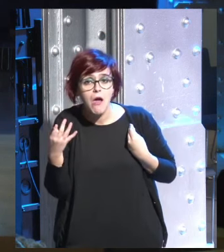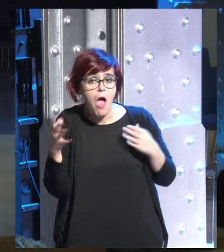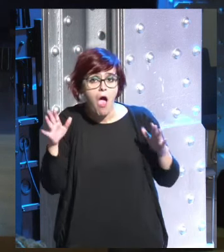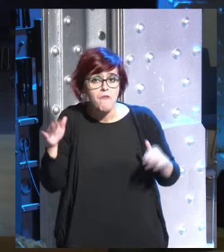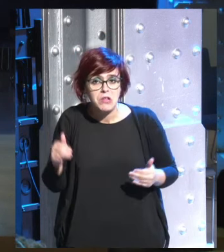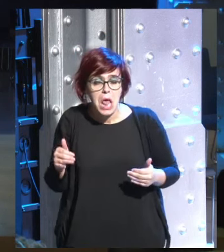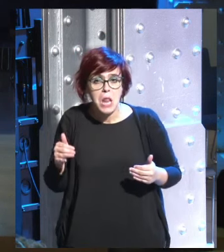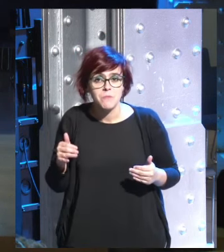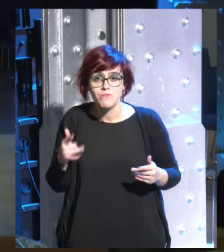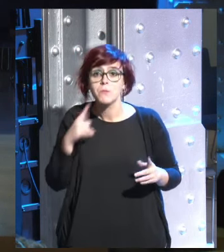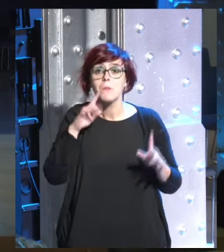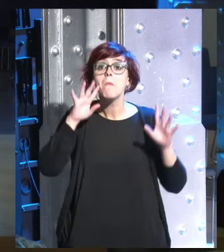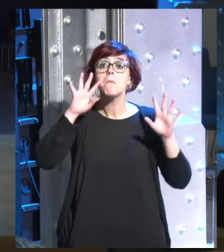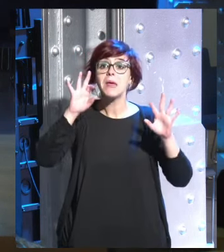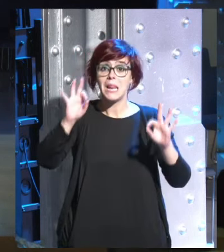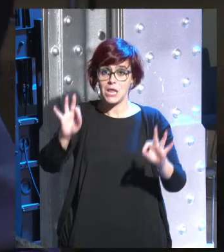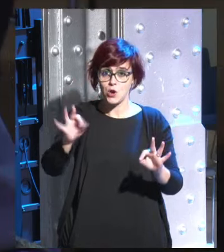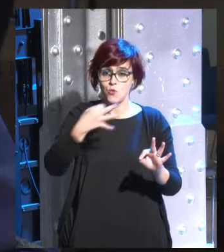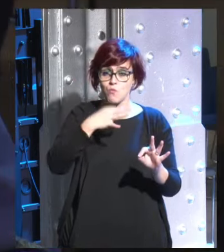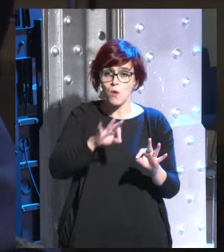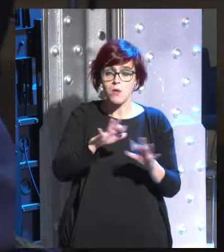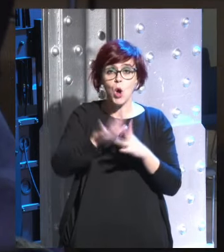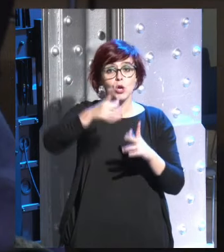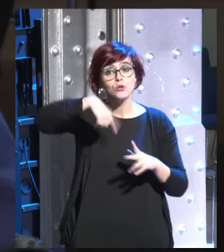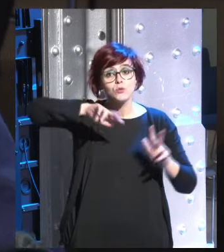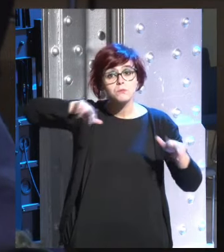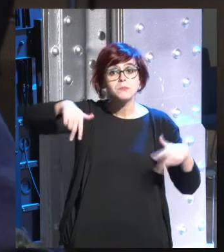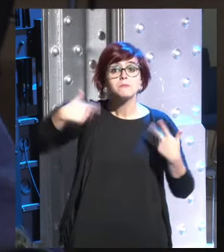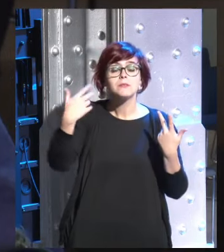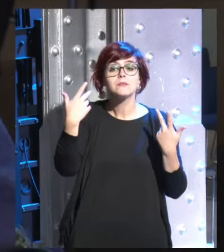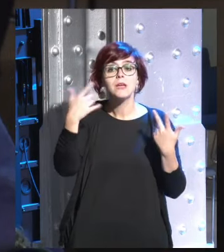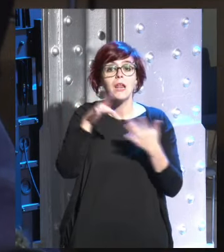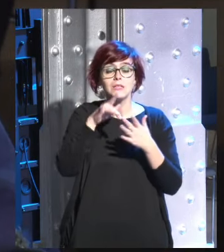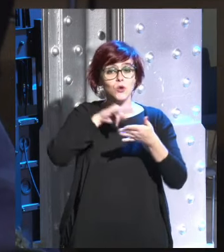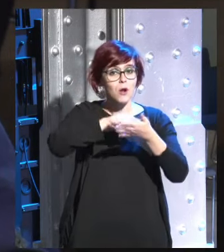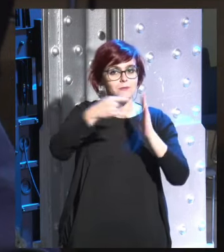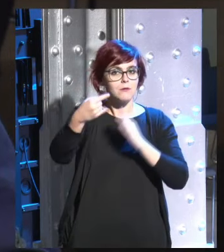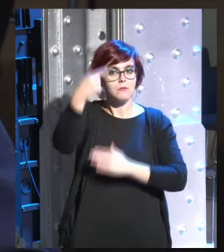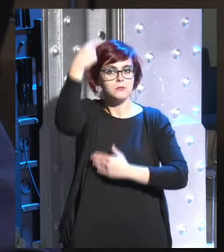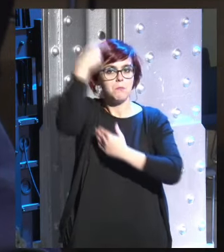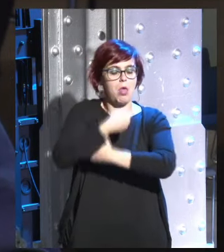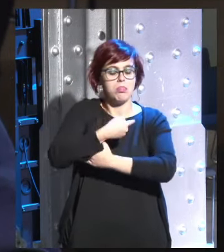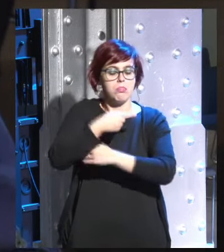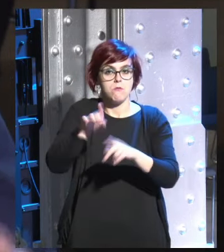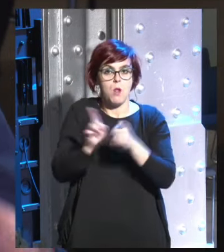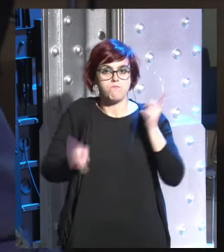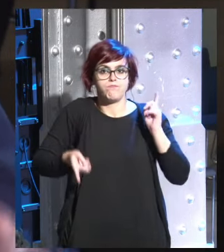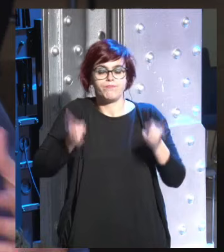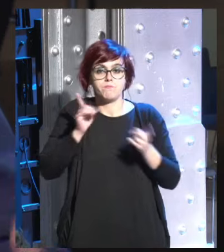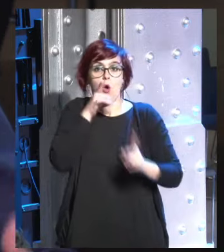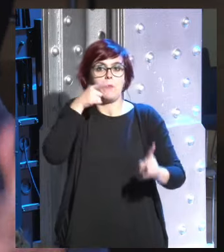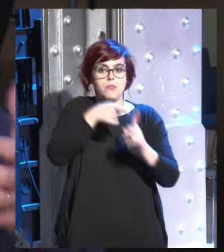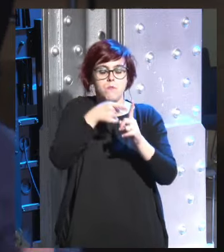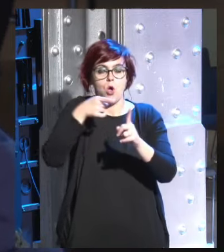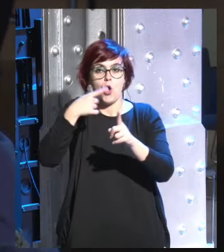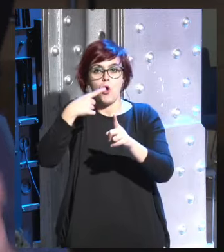hay un grave riesgo de que permitamos que las nuevas tecnologías nos dicten cuáles son nuestros objetivos en